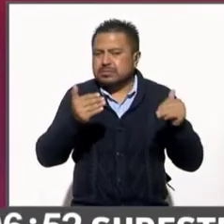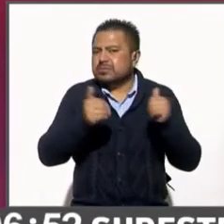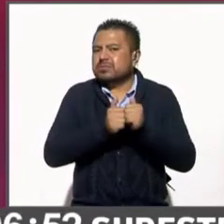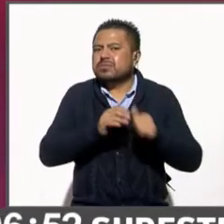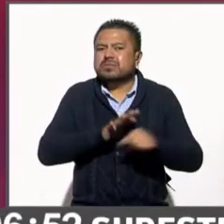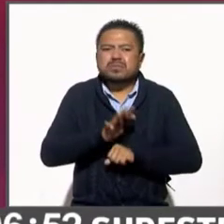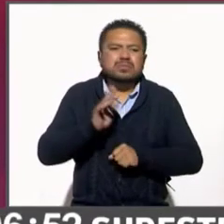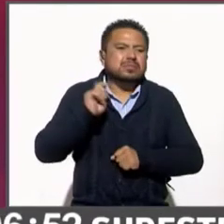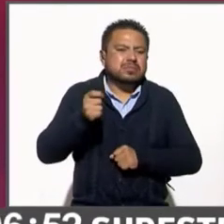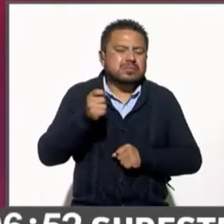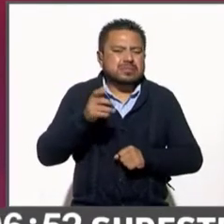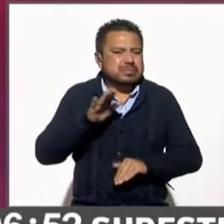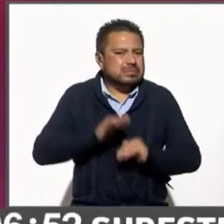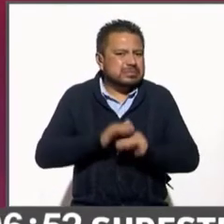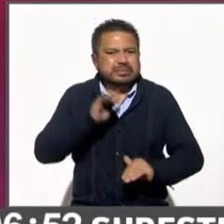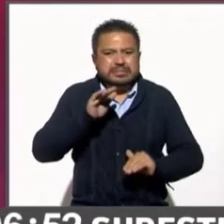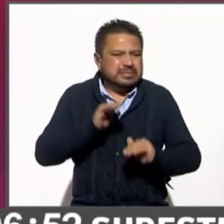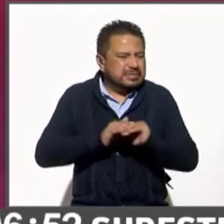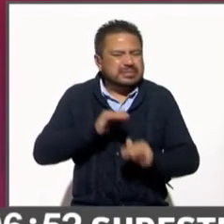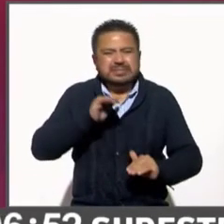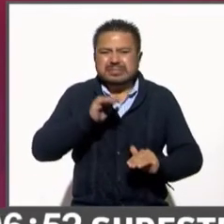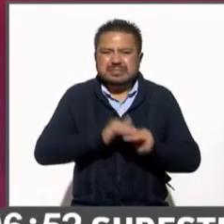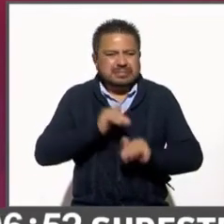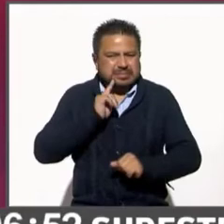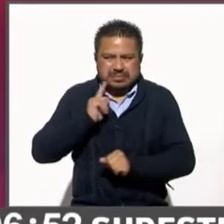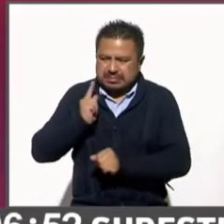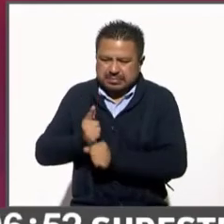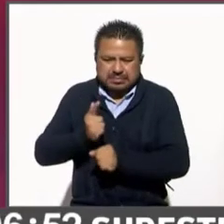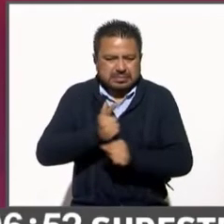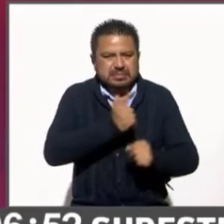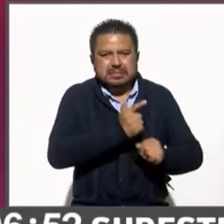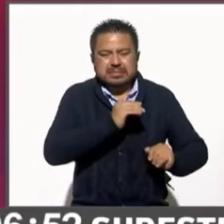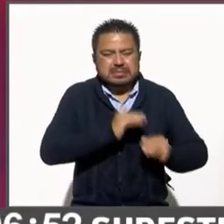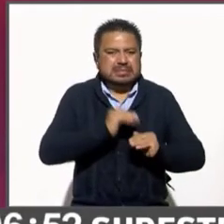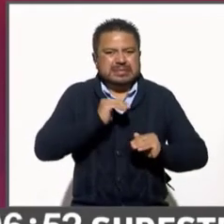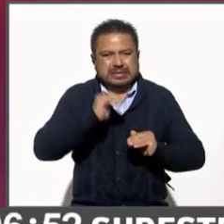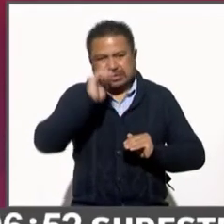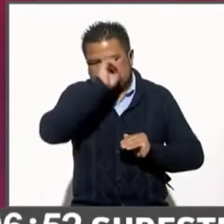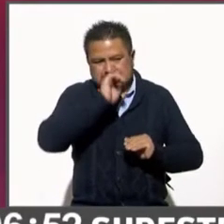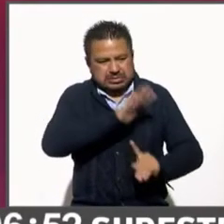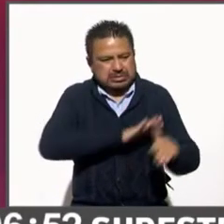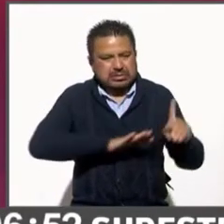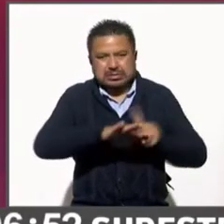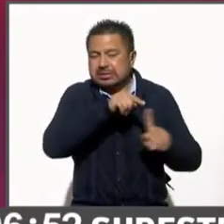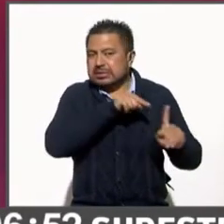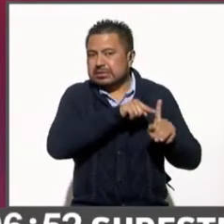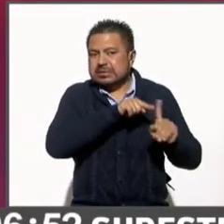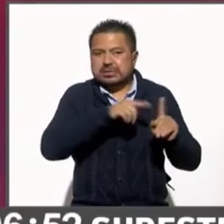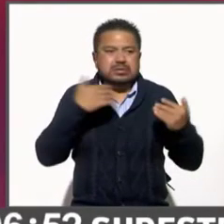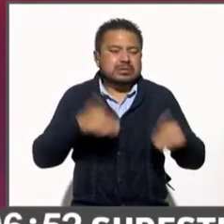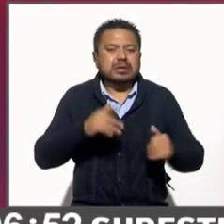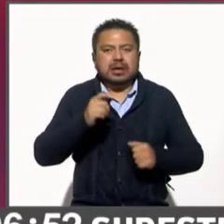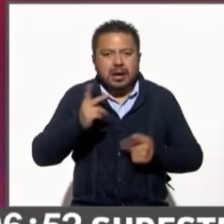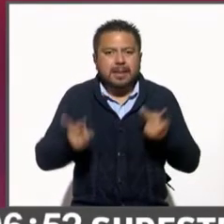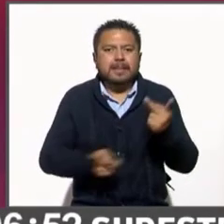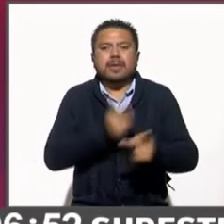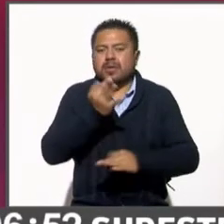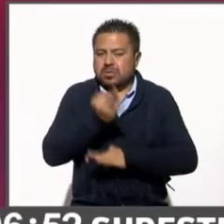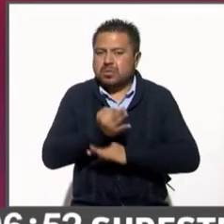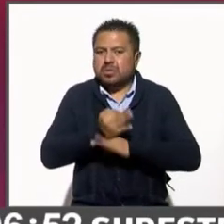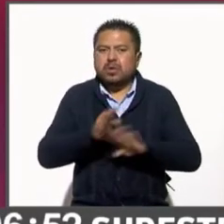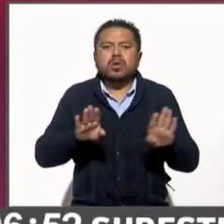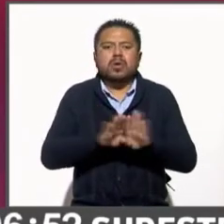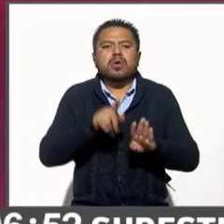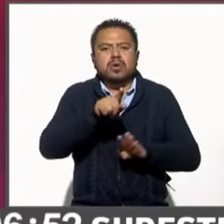que se ven de manera más crítica. La pregunta fue cómo calificaría el